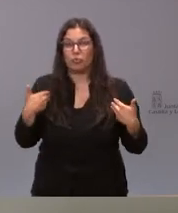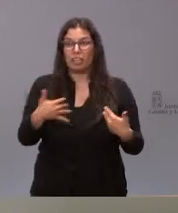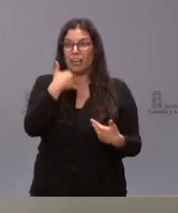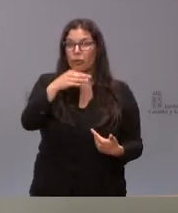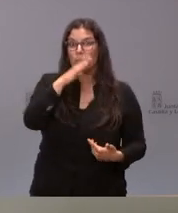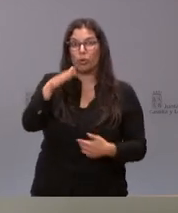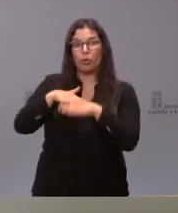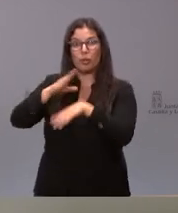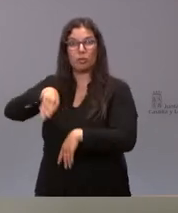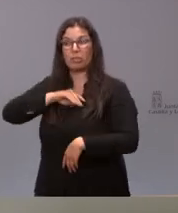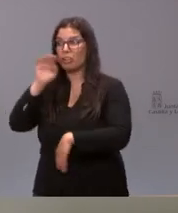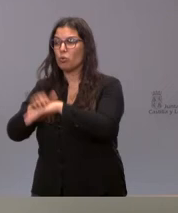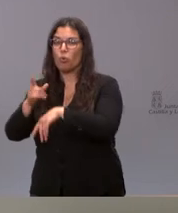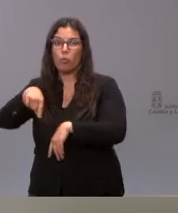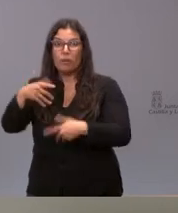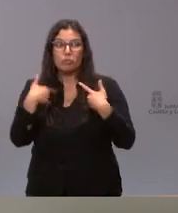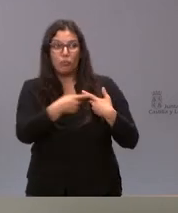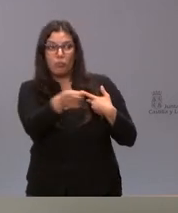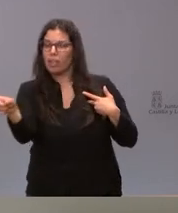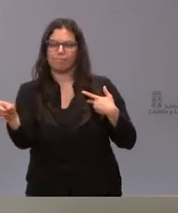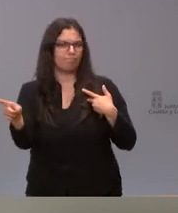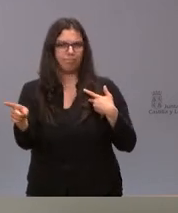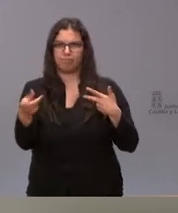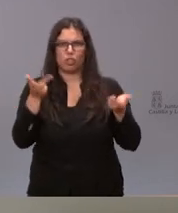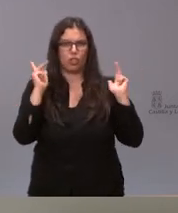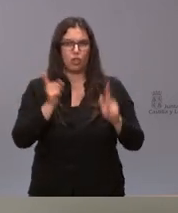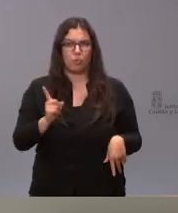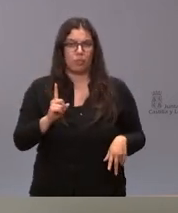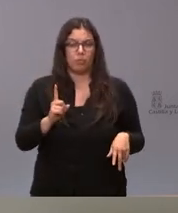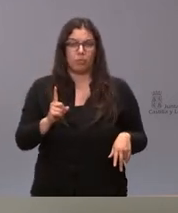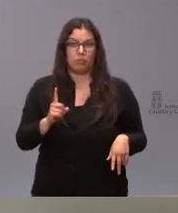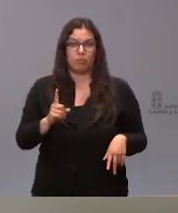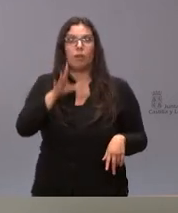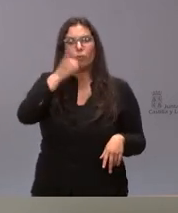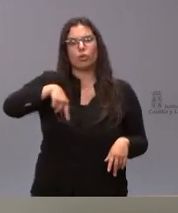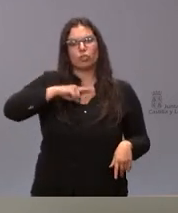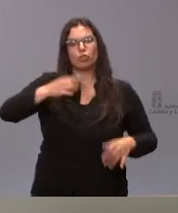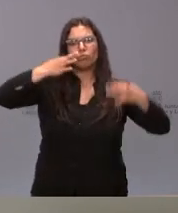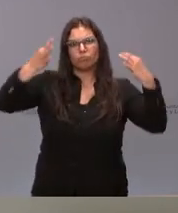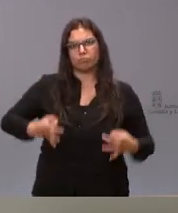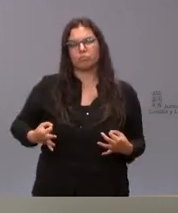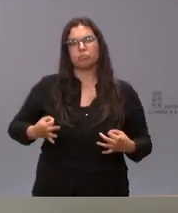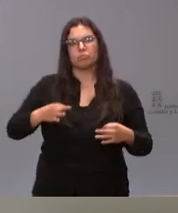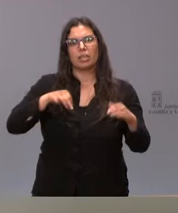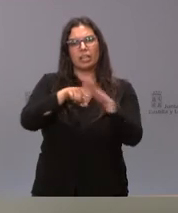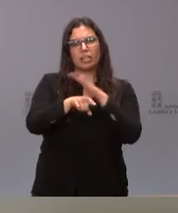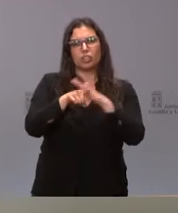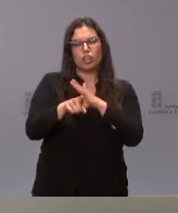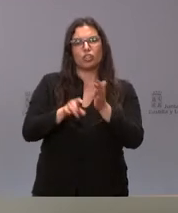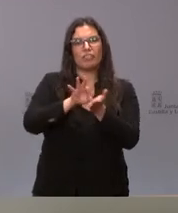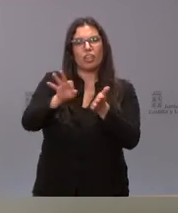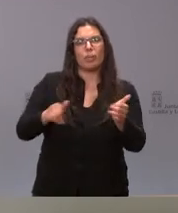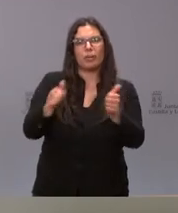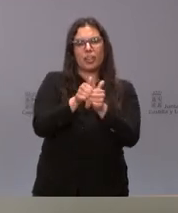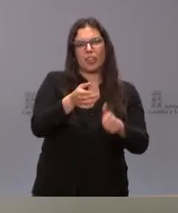incumplimiento del gobierno en la transferencia de los fondos a las comunidades autónomas porque nosotros garantizamos una adecuada gestión de los servicios de la dependencia como